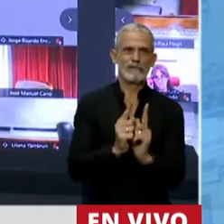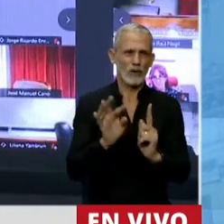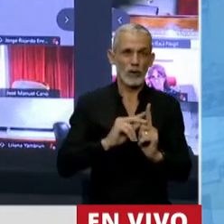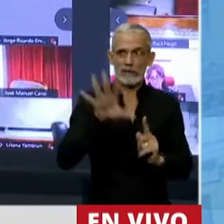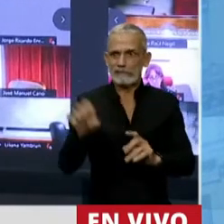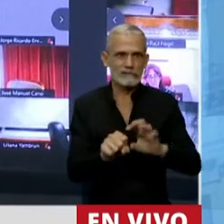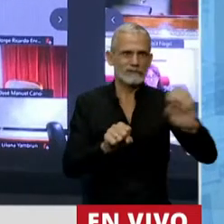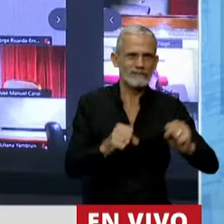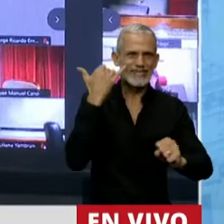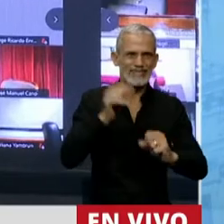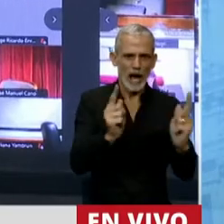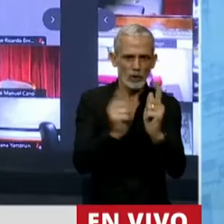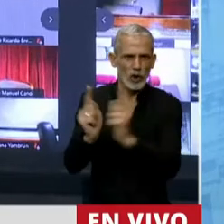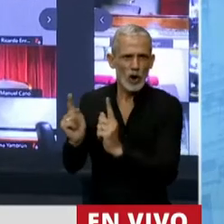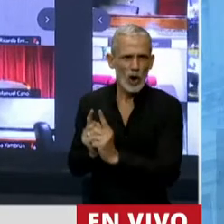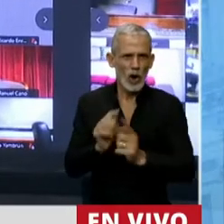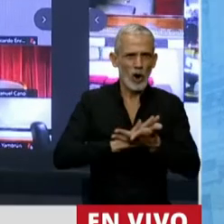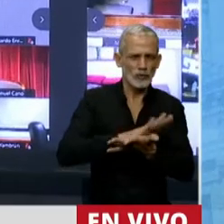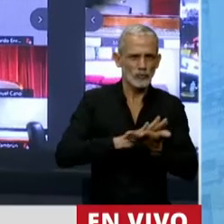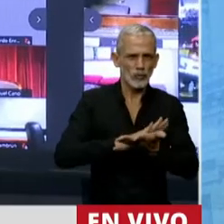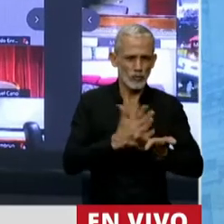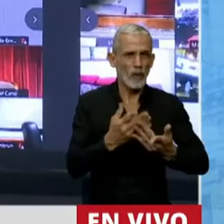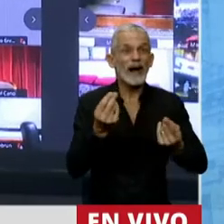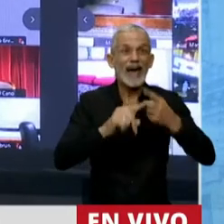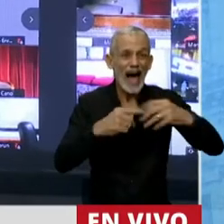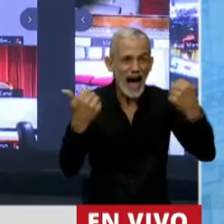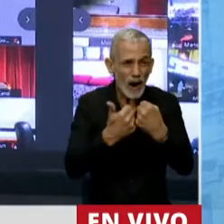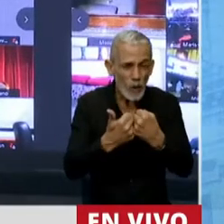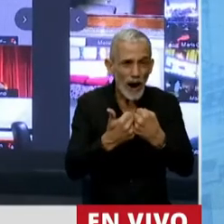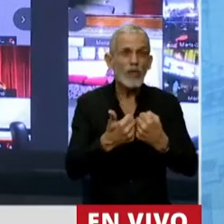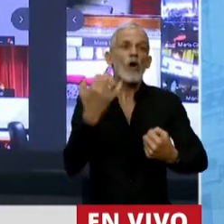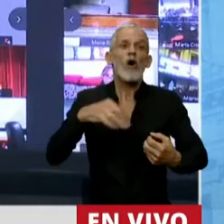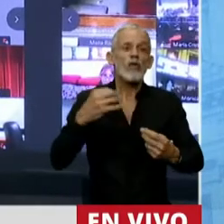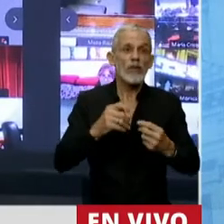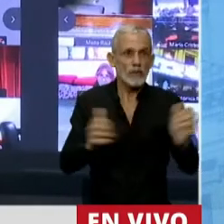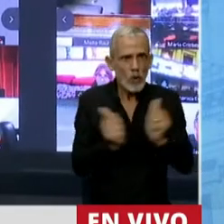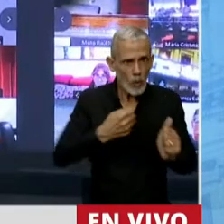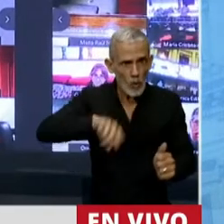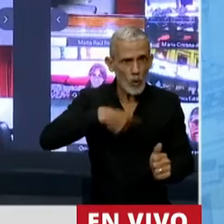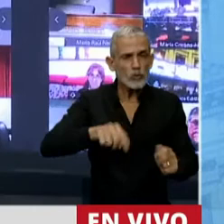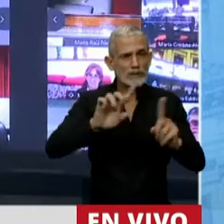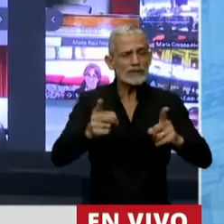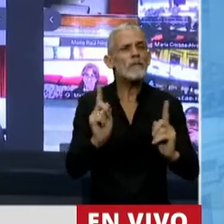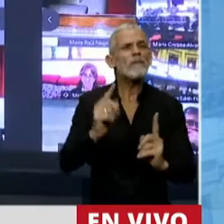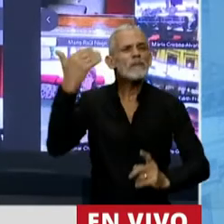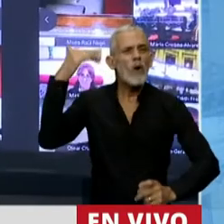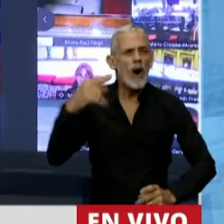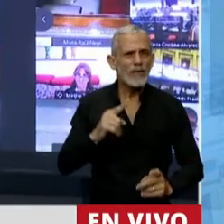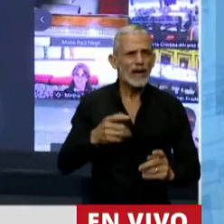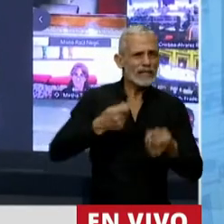manotazos, para que esos acuerdos nos permitan ir juntos, así como fue con la